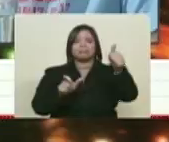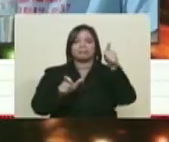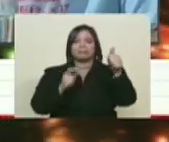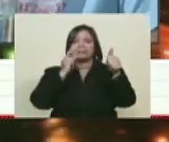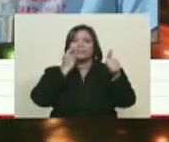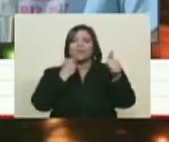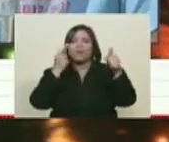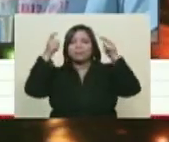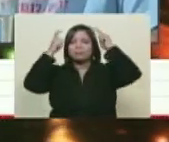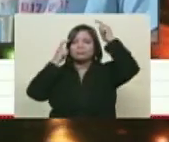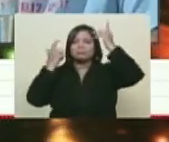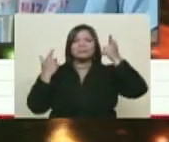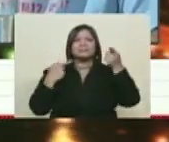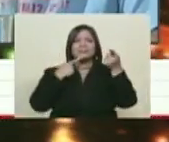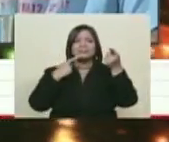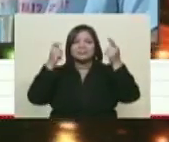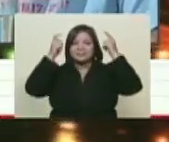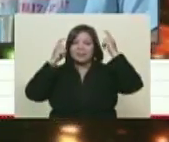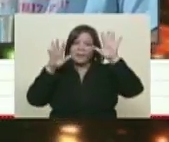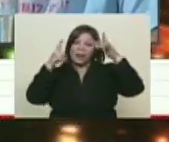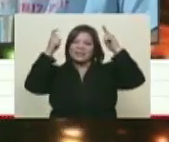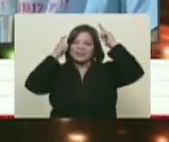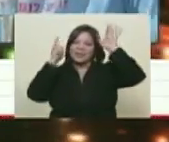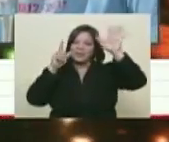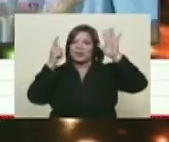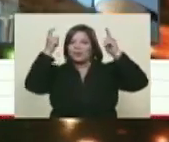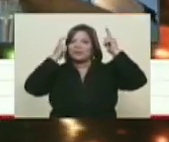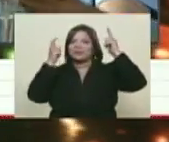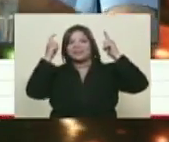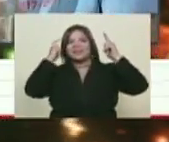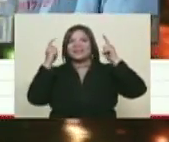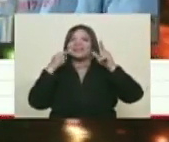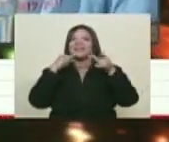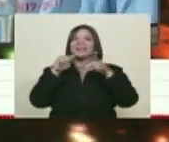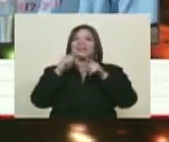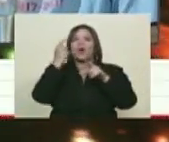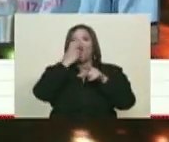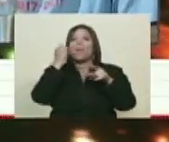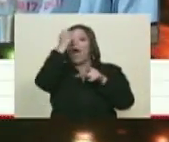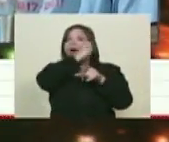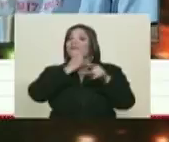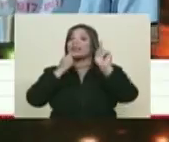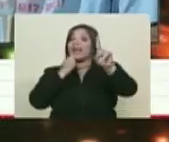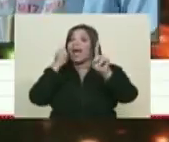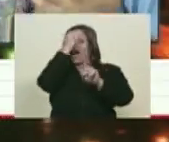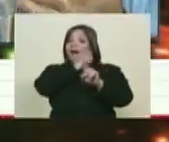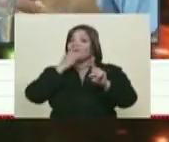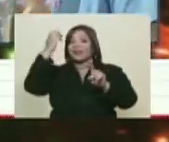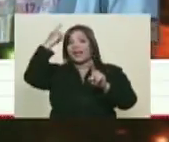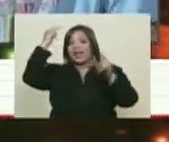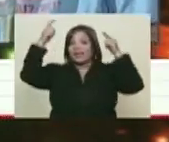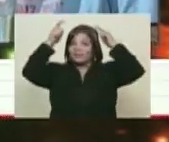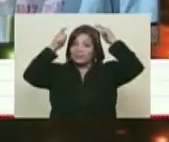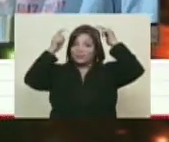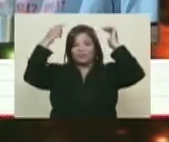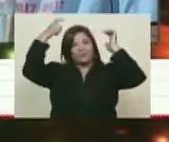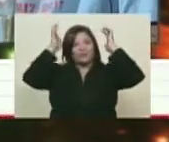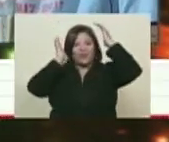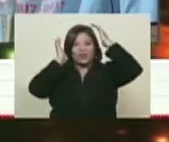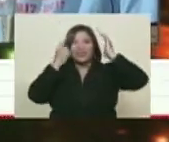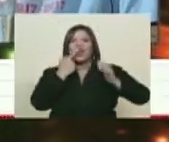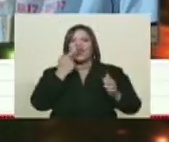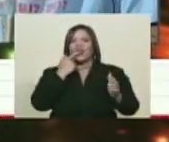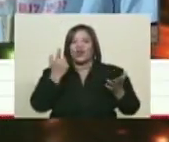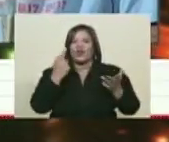esos personajes que nosotros queremos recuperar y poner en primera escena para que todos nos vinculemos y conozcamos a